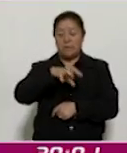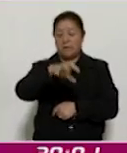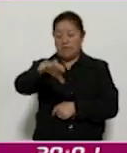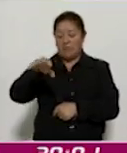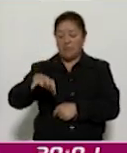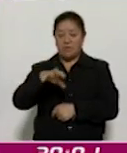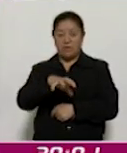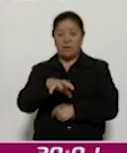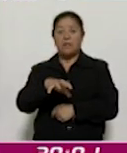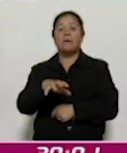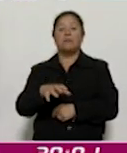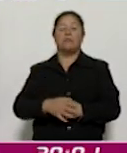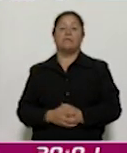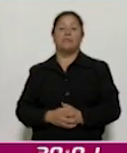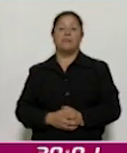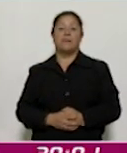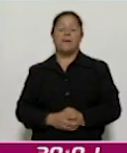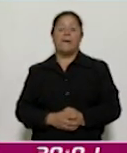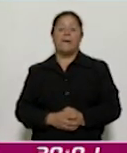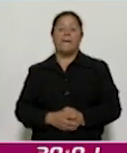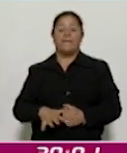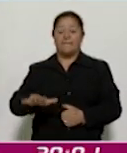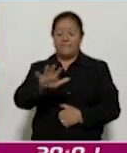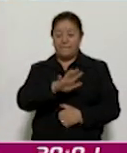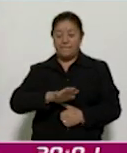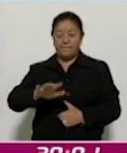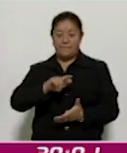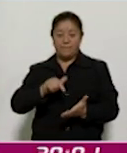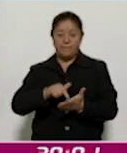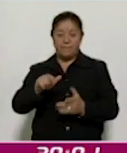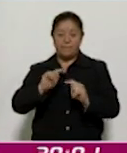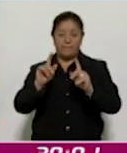Coracyt Noticias.